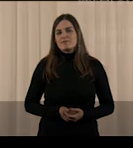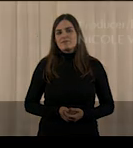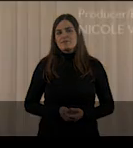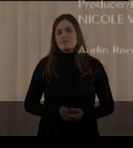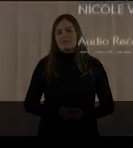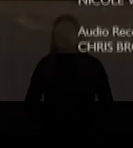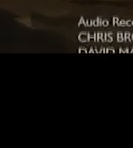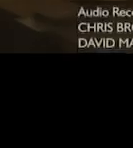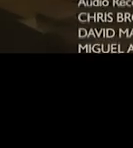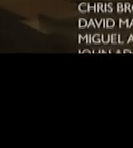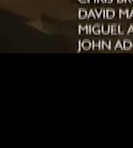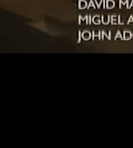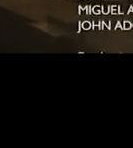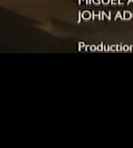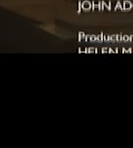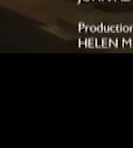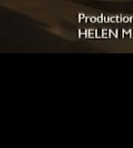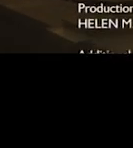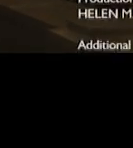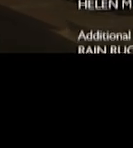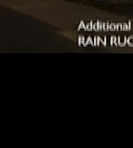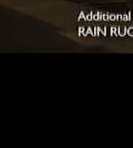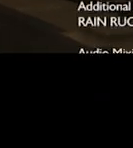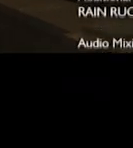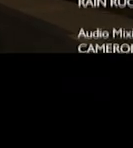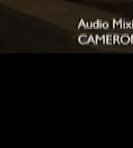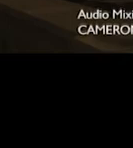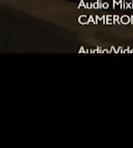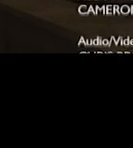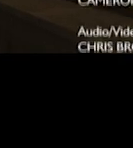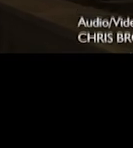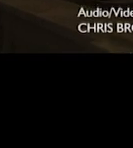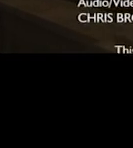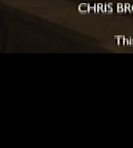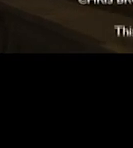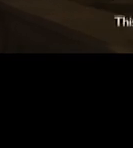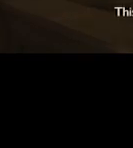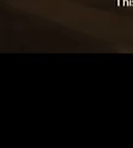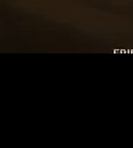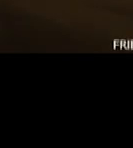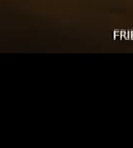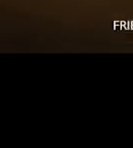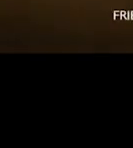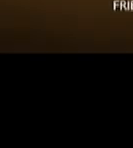Paz. Vamos Vamos No.